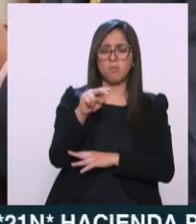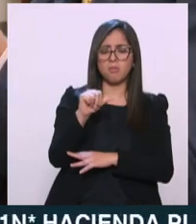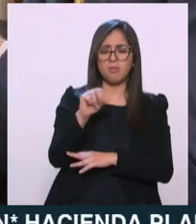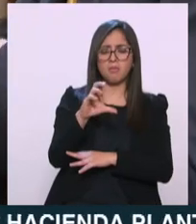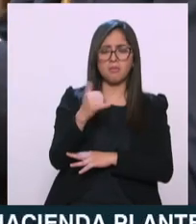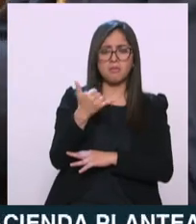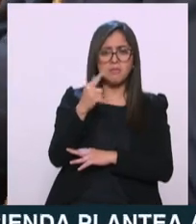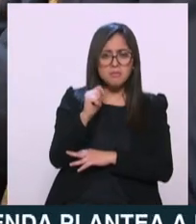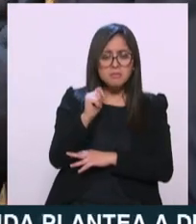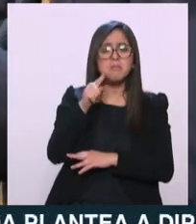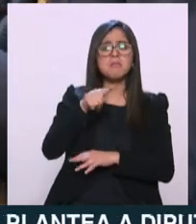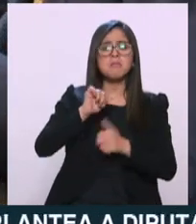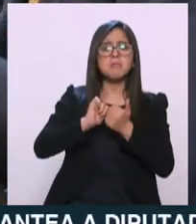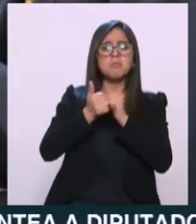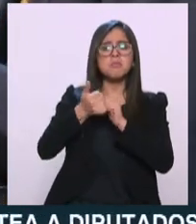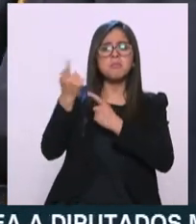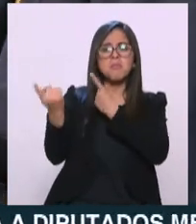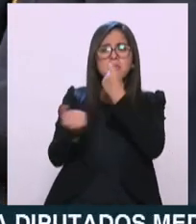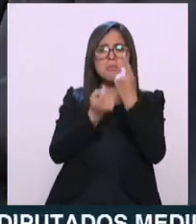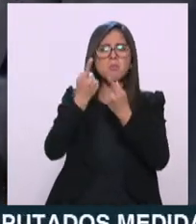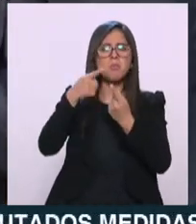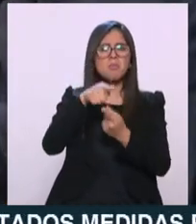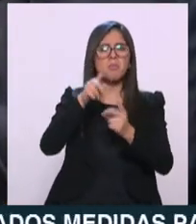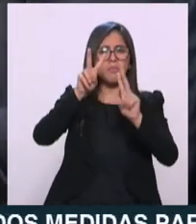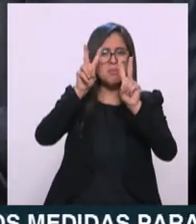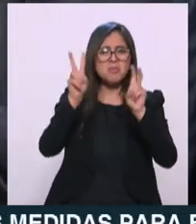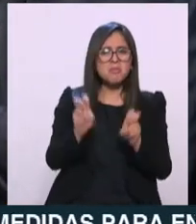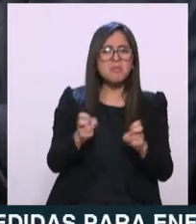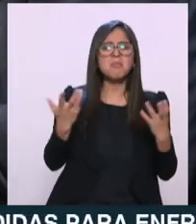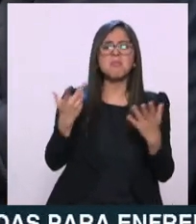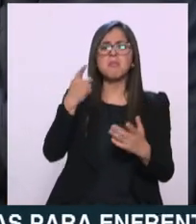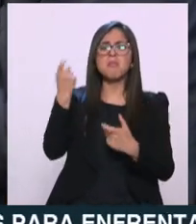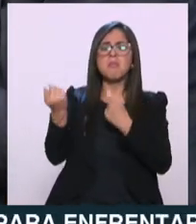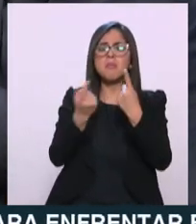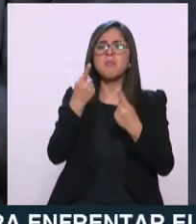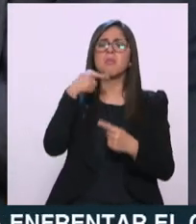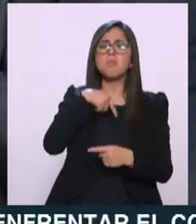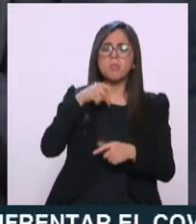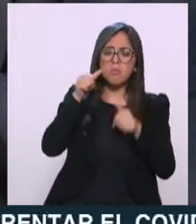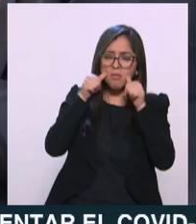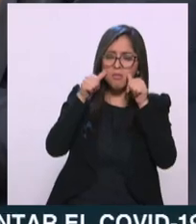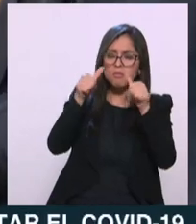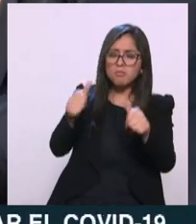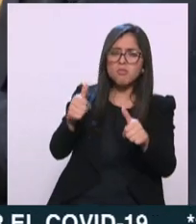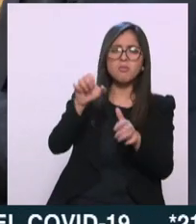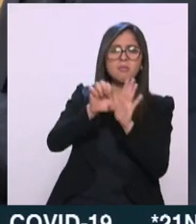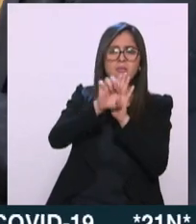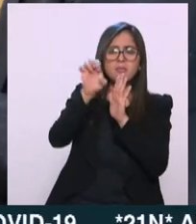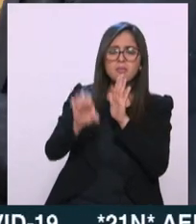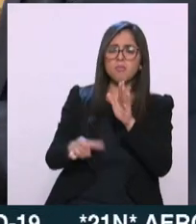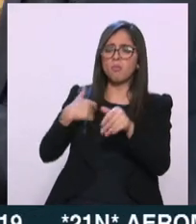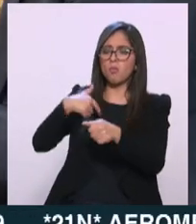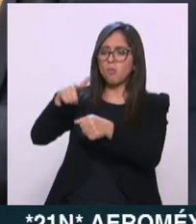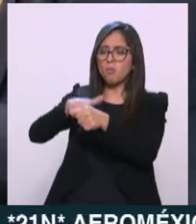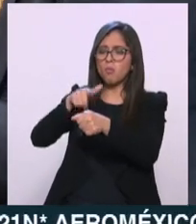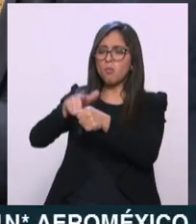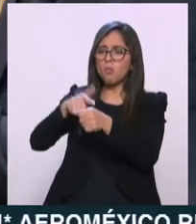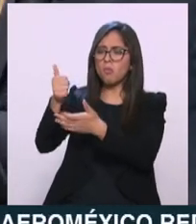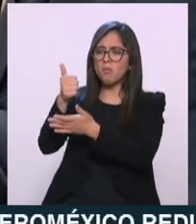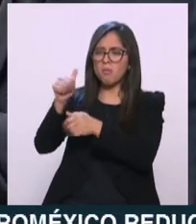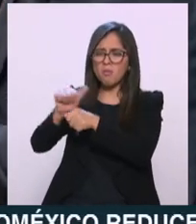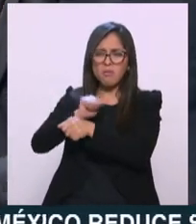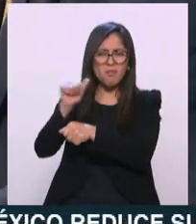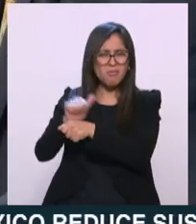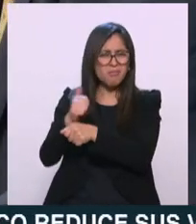sentidos que a me parece algunos hasta risibles, ¿no? El color de un automóvil. ¿Cómo se da este cambio y hasta dónde está